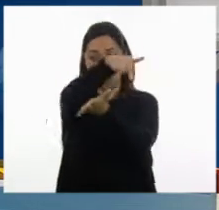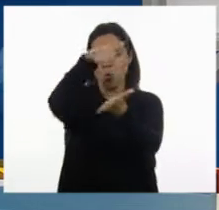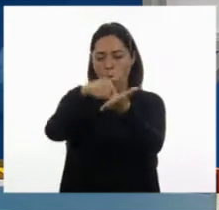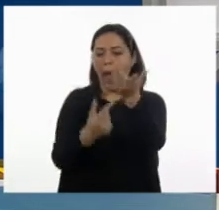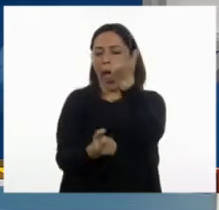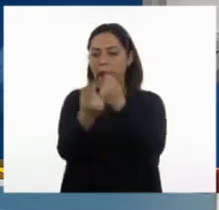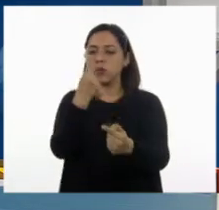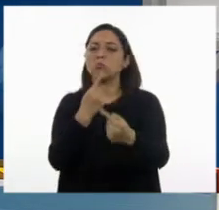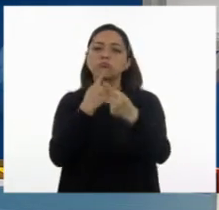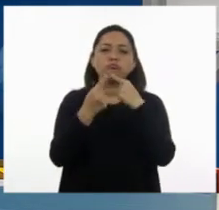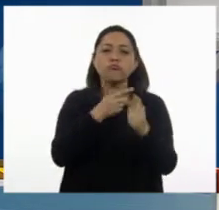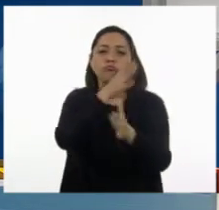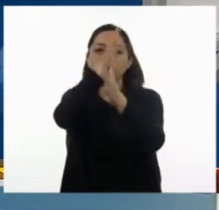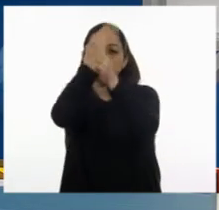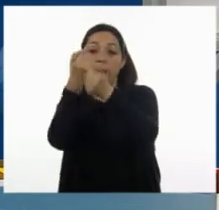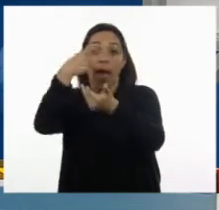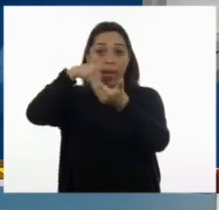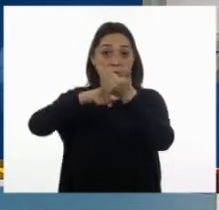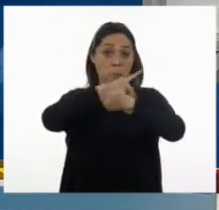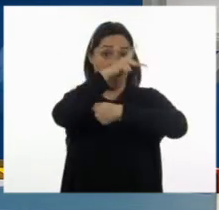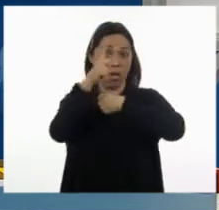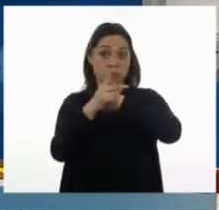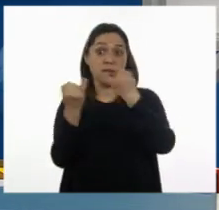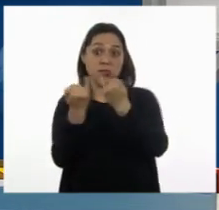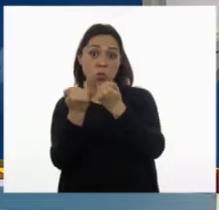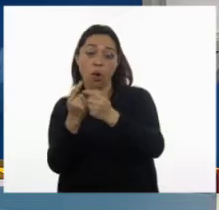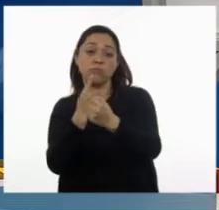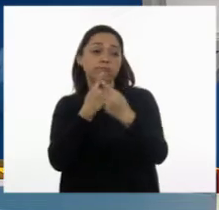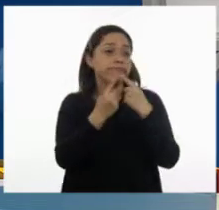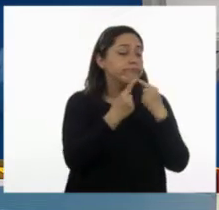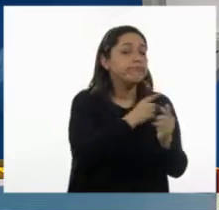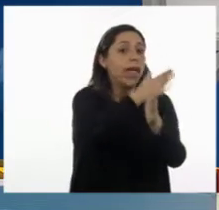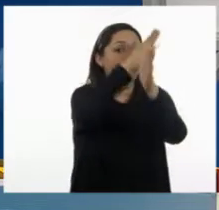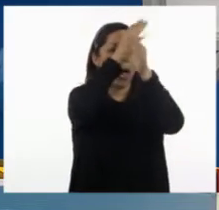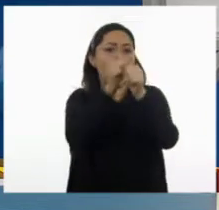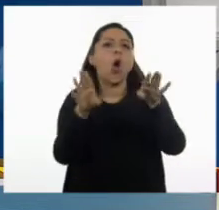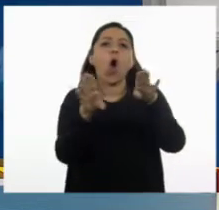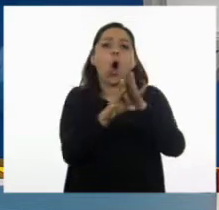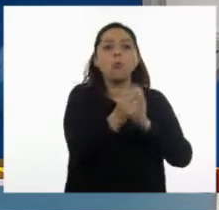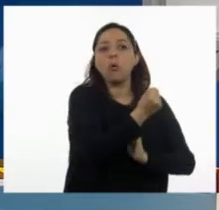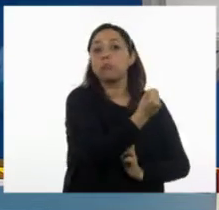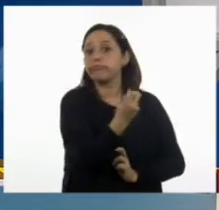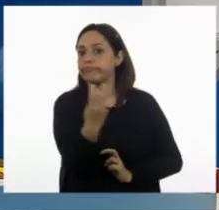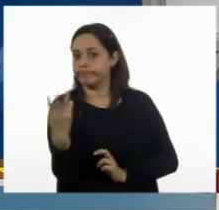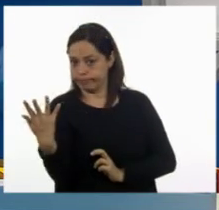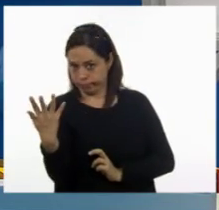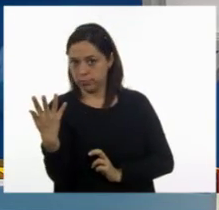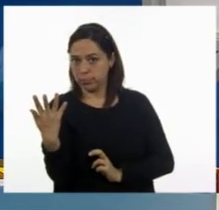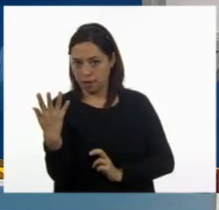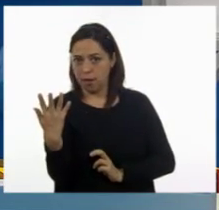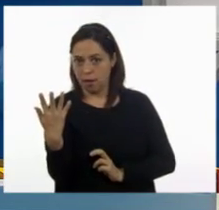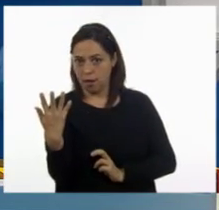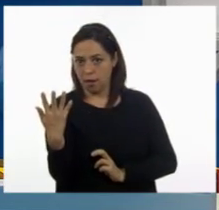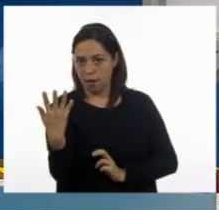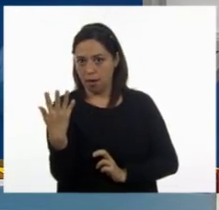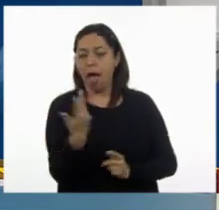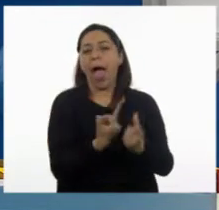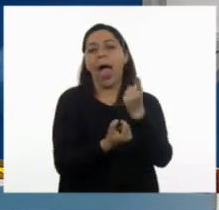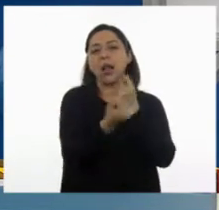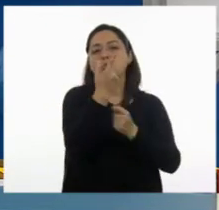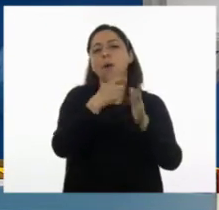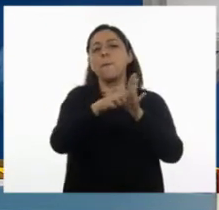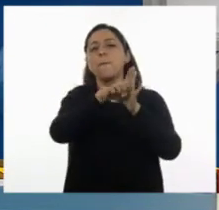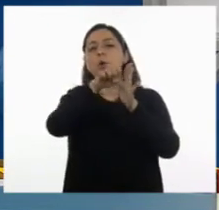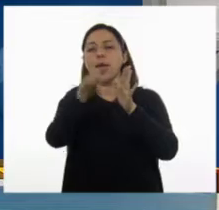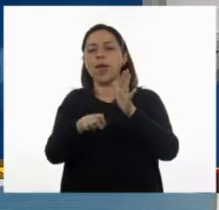o incluso hasta en países, pero si no estamos seguros nos conviene mejor preguntar. Aunque hay algunas convenciones como las